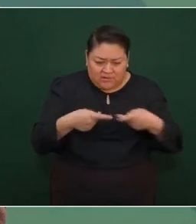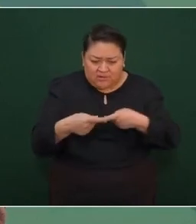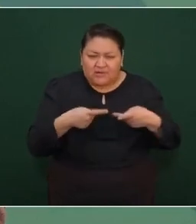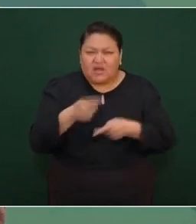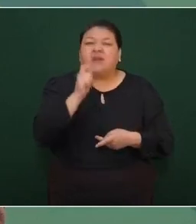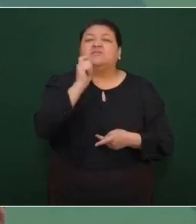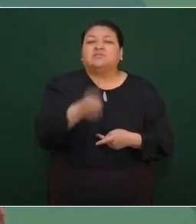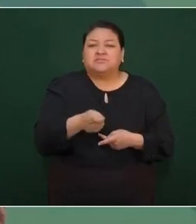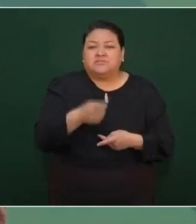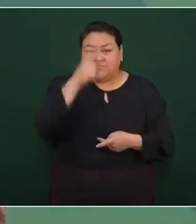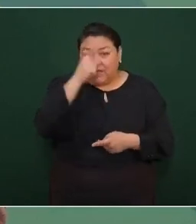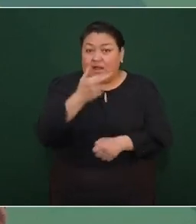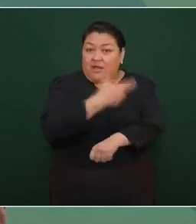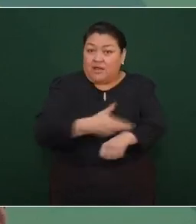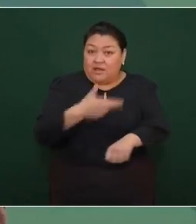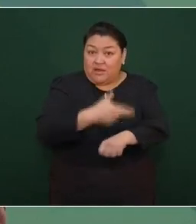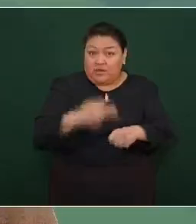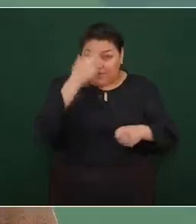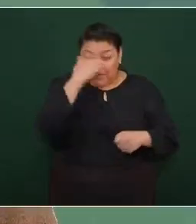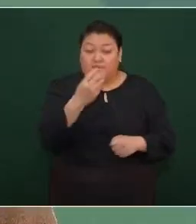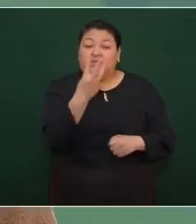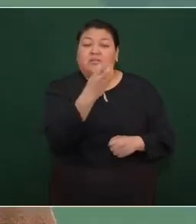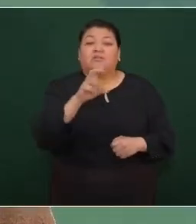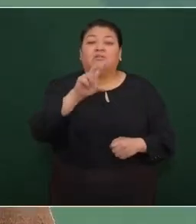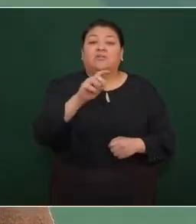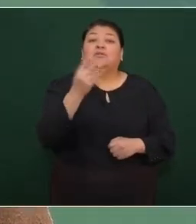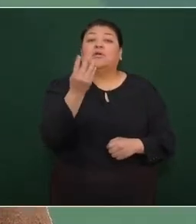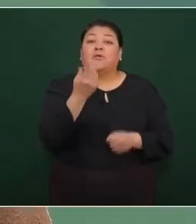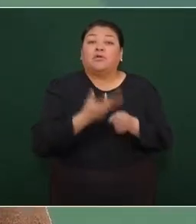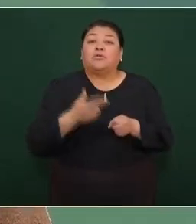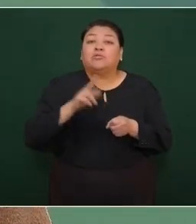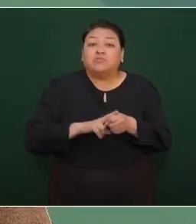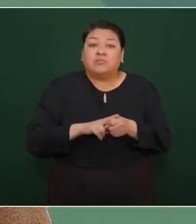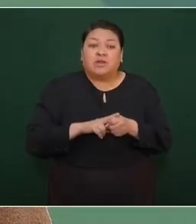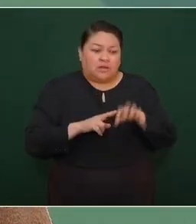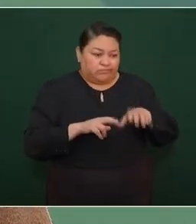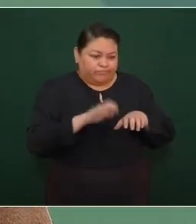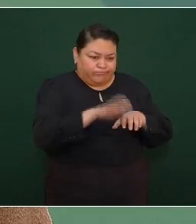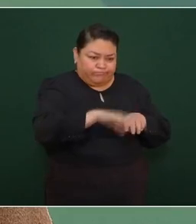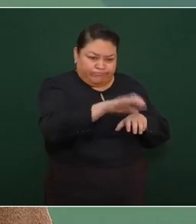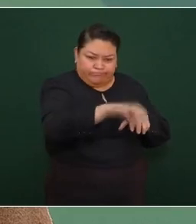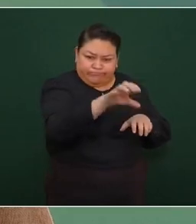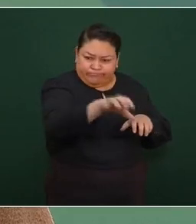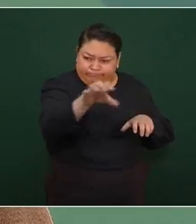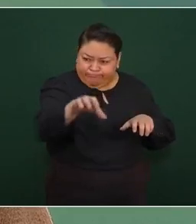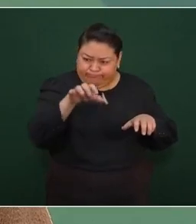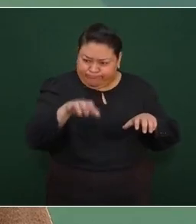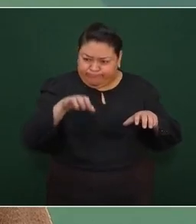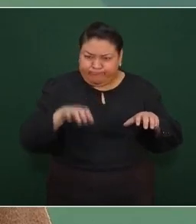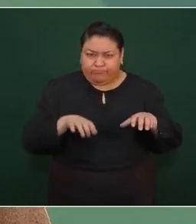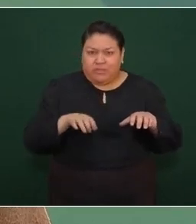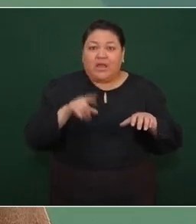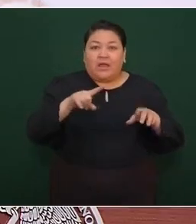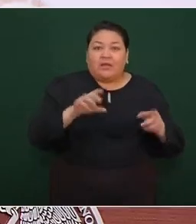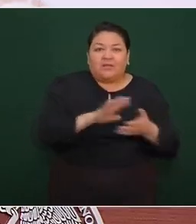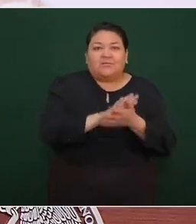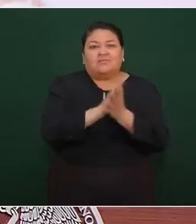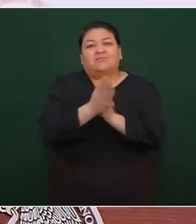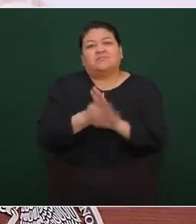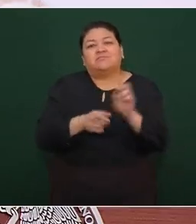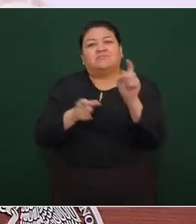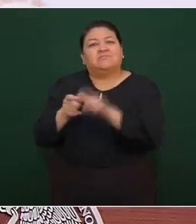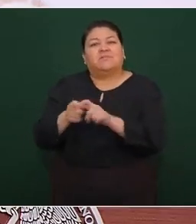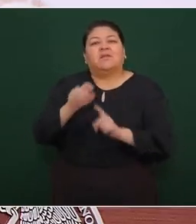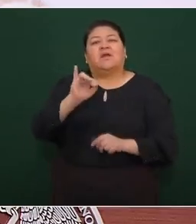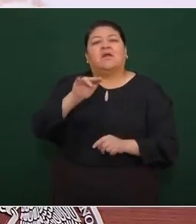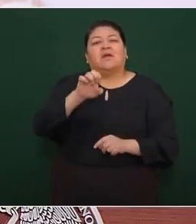para incorporar 334 unidades hospitalarias de nuestro Sistema Estatal de Salud al sistema IMSS-Bienestar